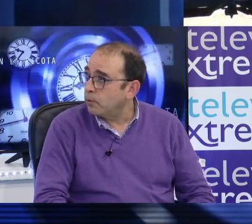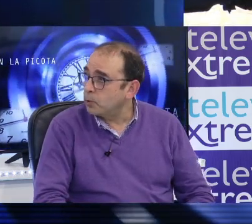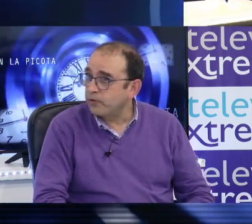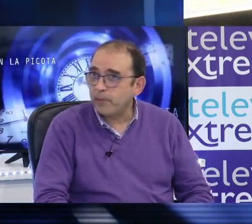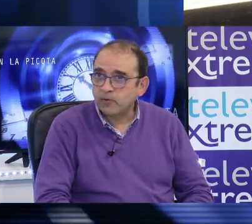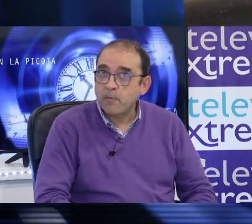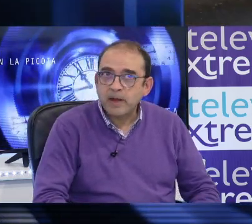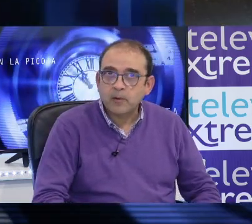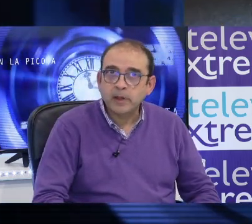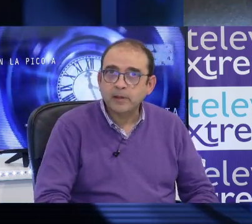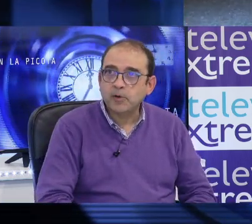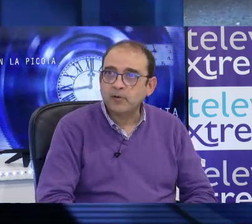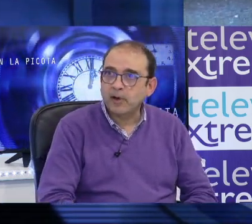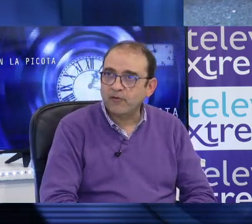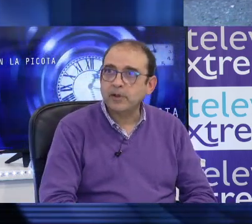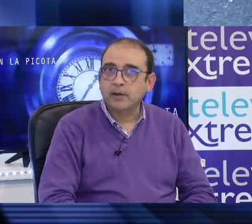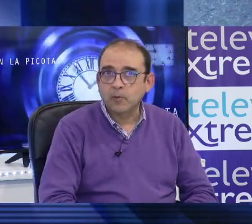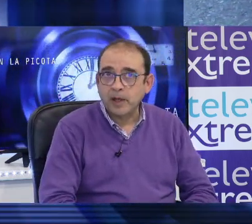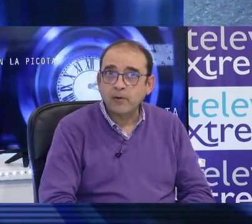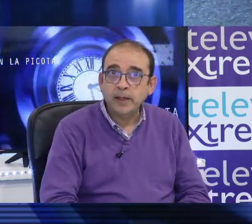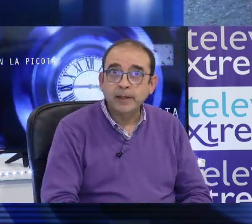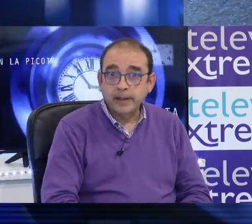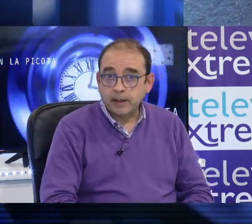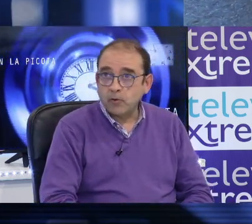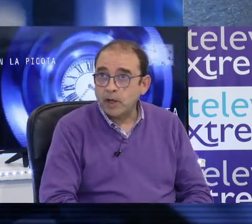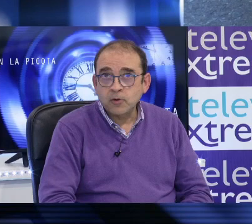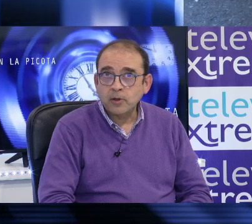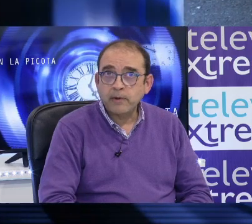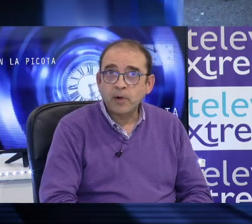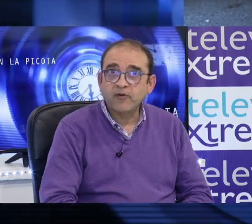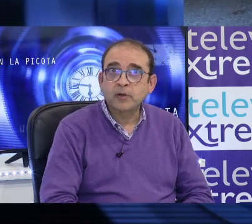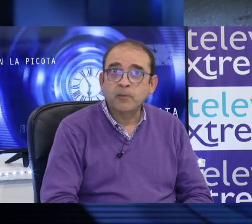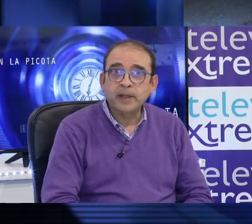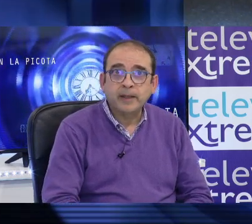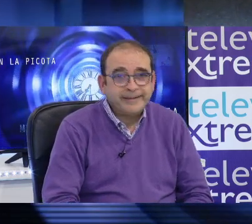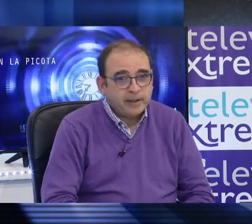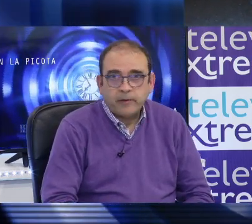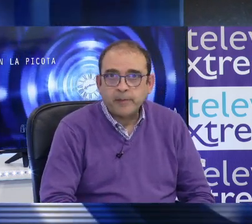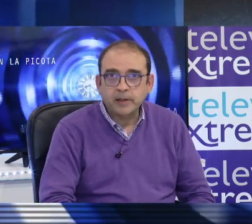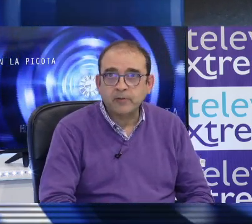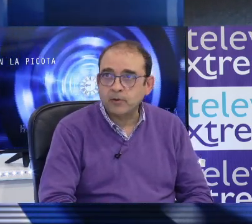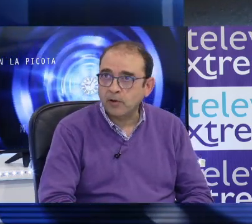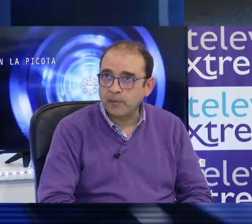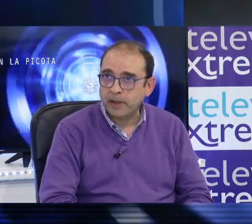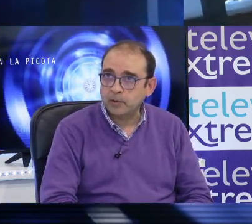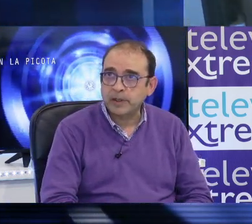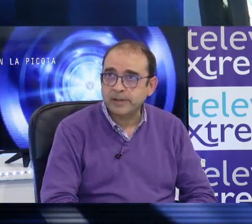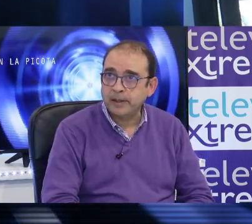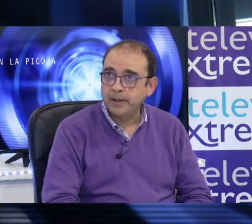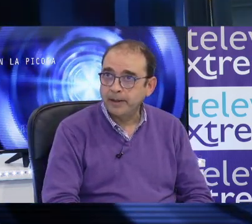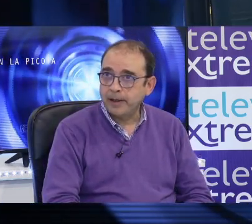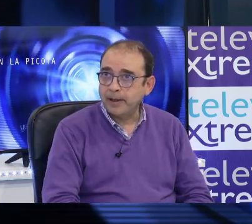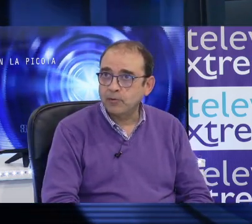cuatro de nuevo autobuses, pero esto es más del 40% de la flota. Cuidado, que en dos años renovamos la flota completa. Ya no habrá pretexto entonces para